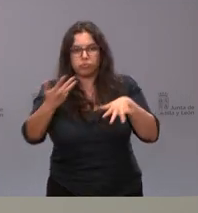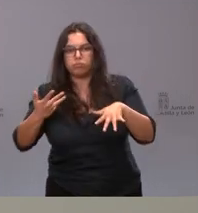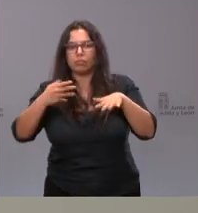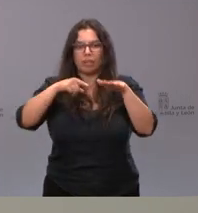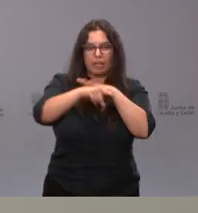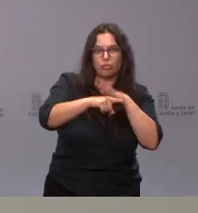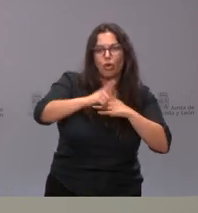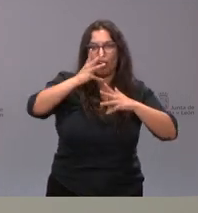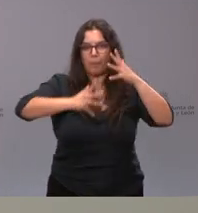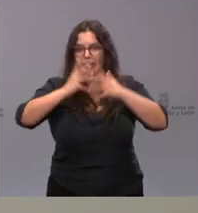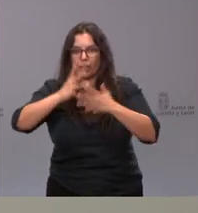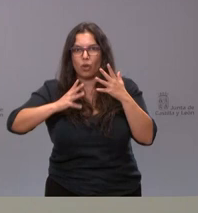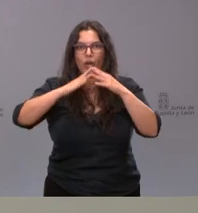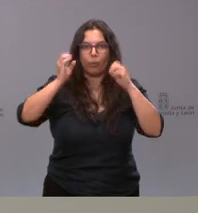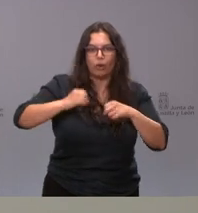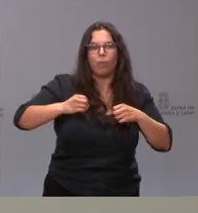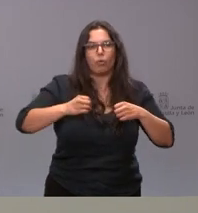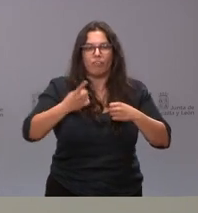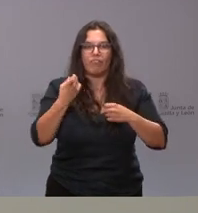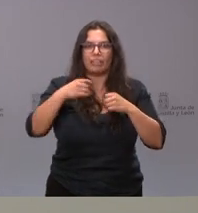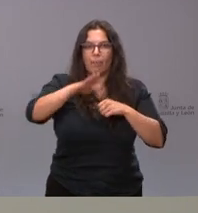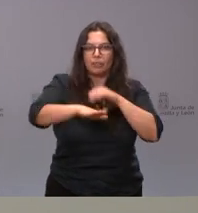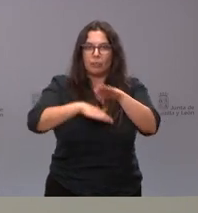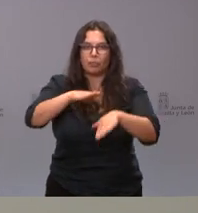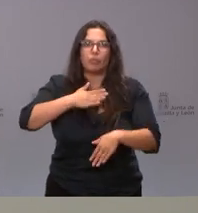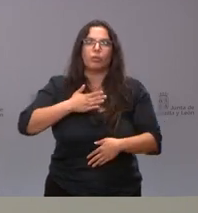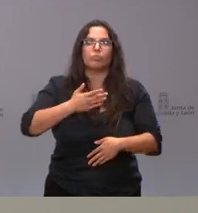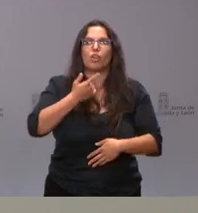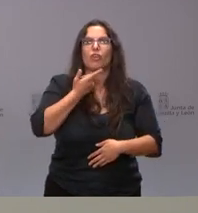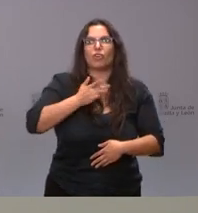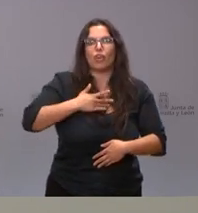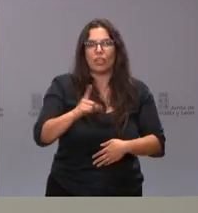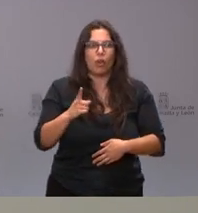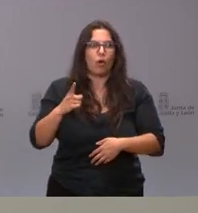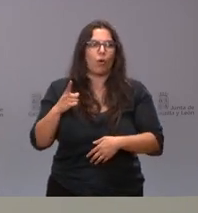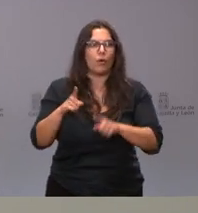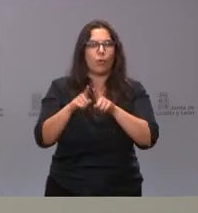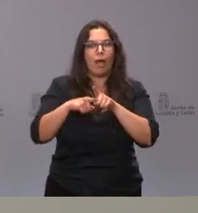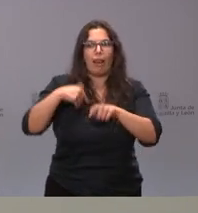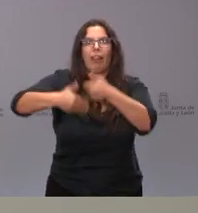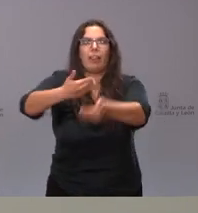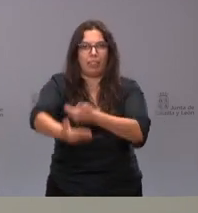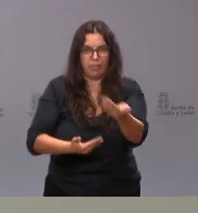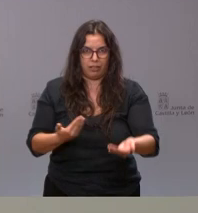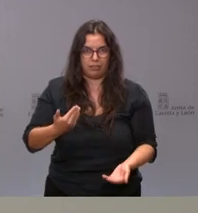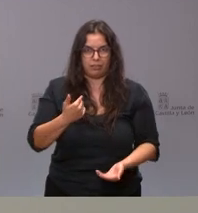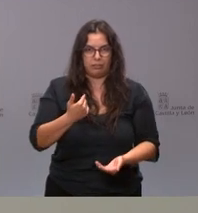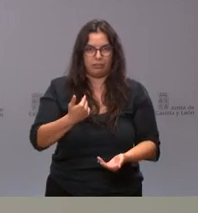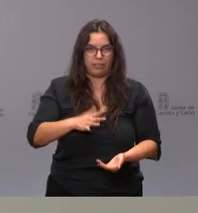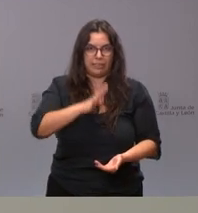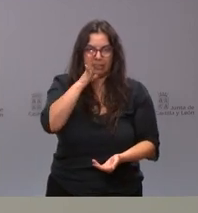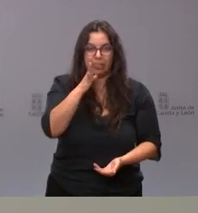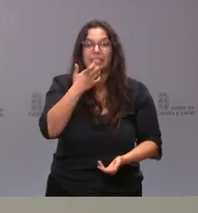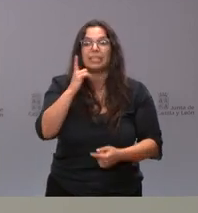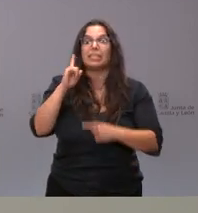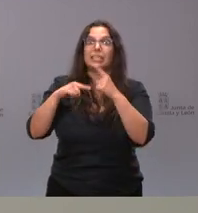correspondientes tienen sus cauces. Y, por tanto, yo no me gustaría anticiparme a los acontecimientos. Si al final, como consecuencia de los mismos, me